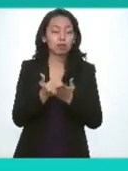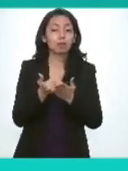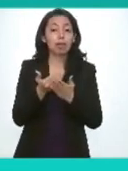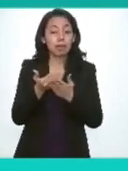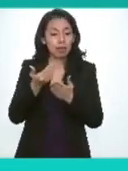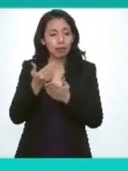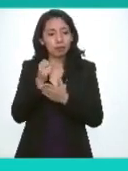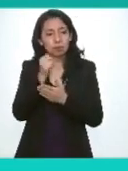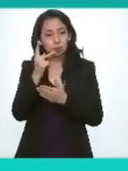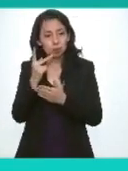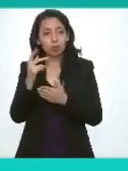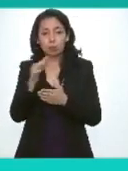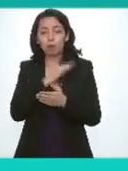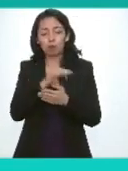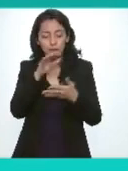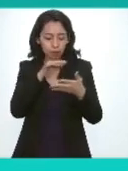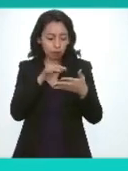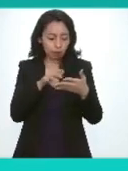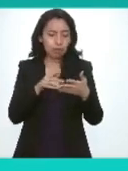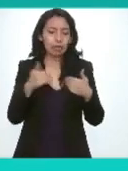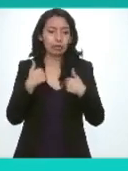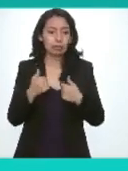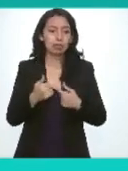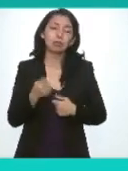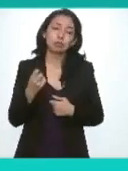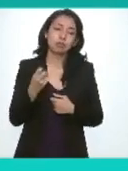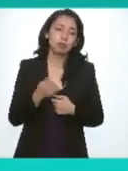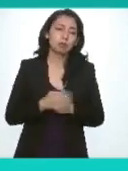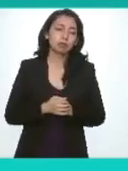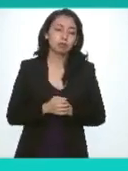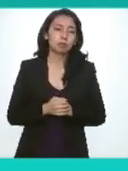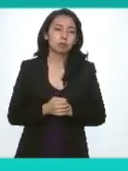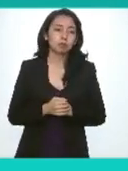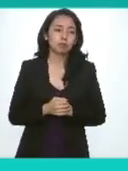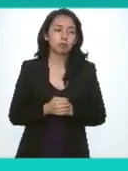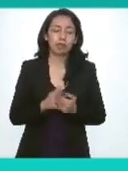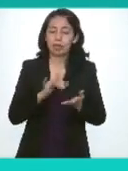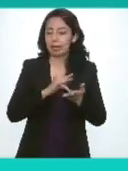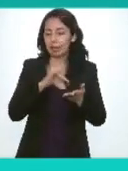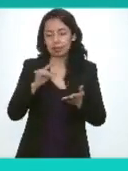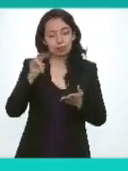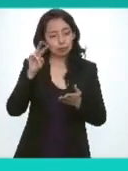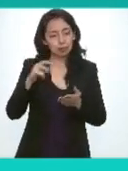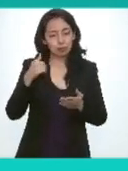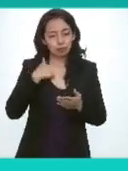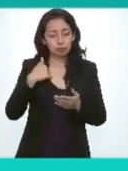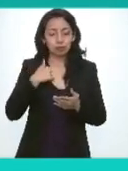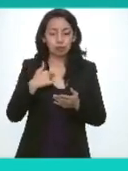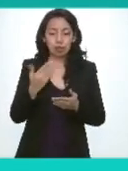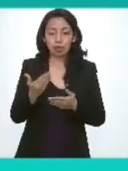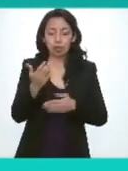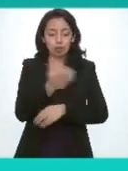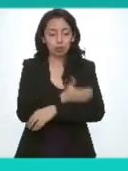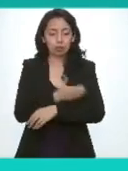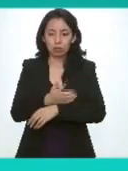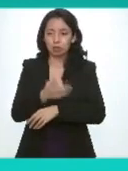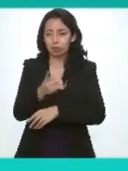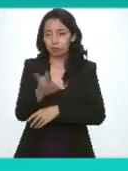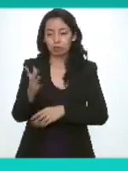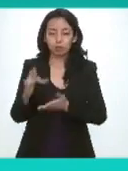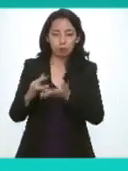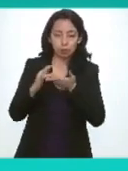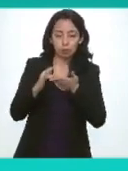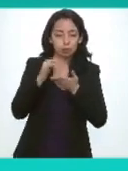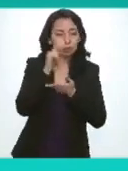sesiones tener acceso a estos documentos ¿no? Entonces de mi parte pues insisto agradecimiento ahí al acompañamiento para que esto